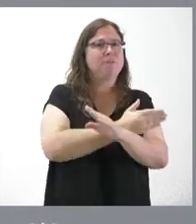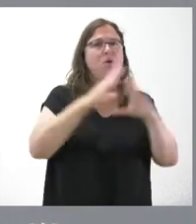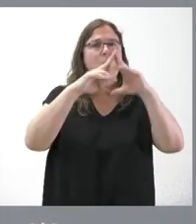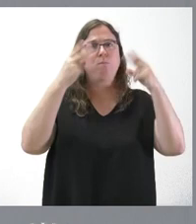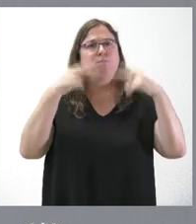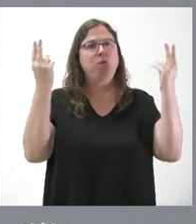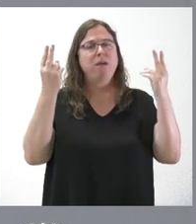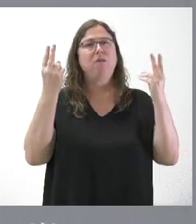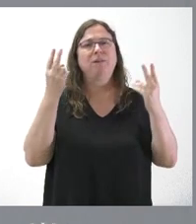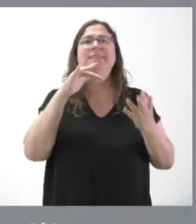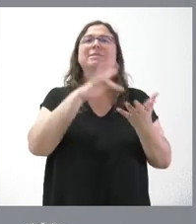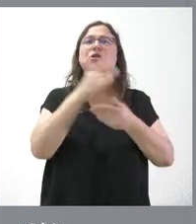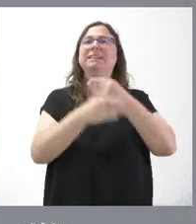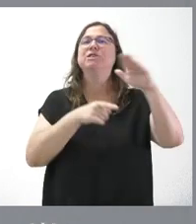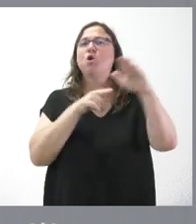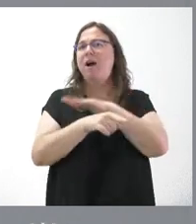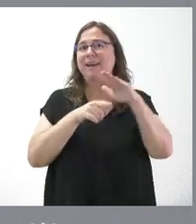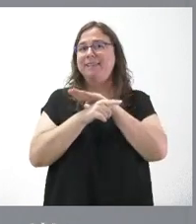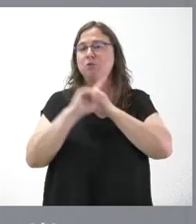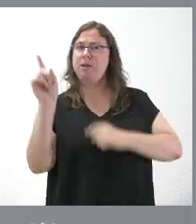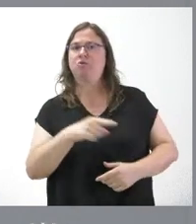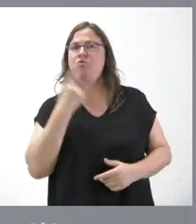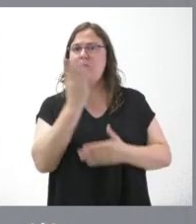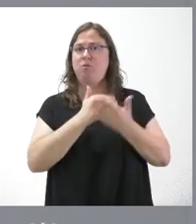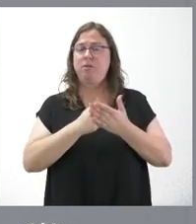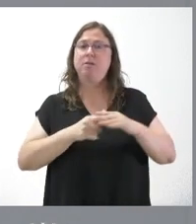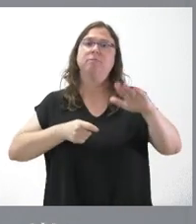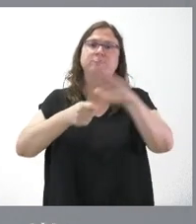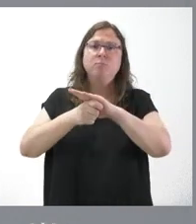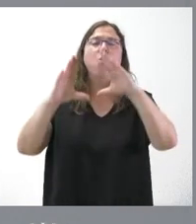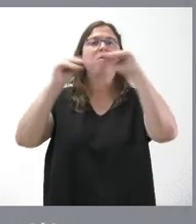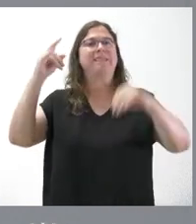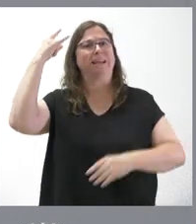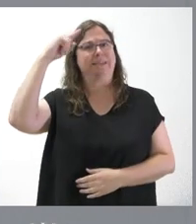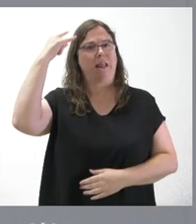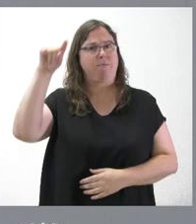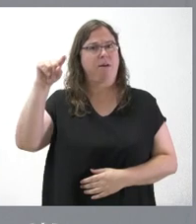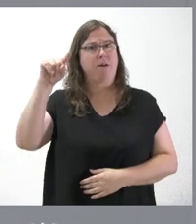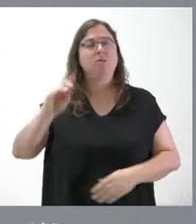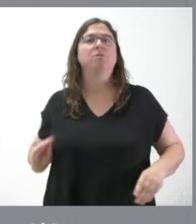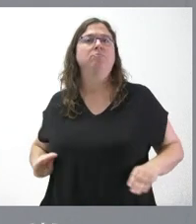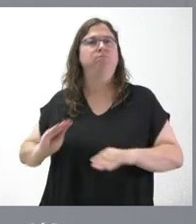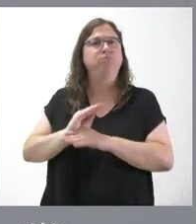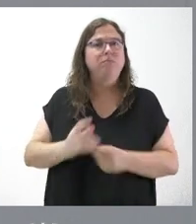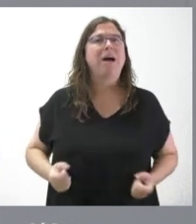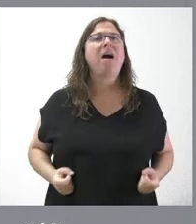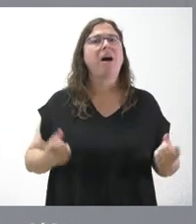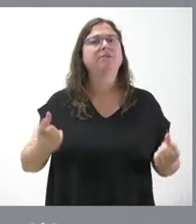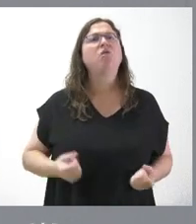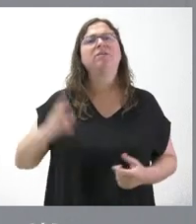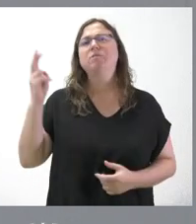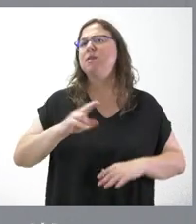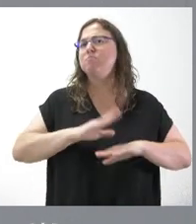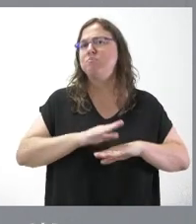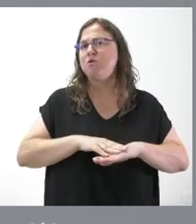se ha dado en gestión para toda la comunidad a la Universidad de Salamanca, que financiará estos gastos originados y,